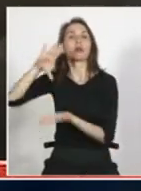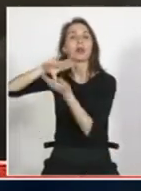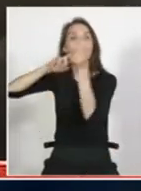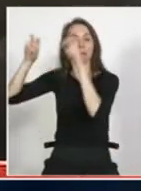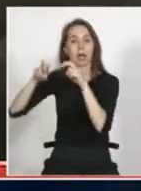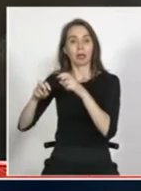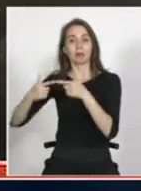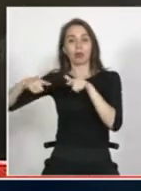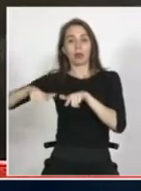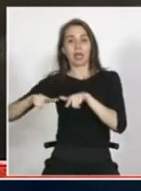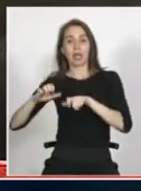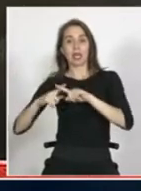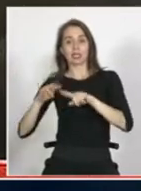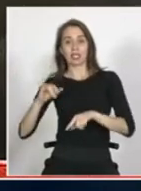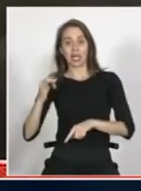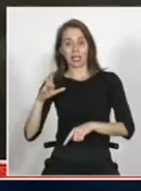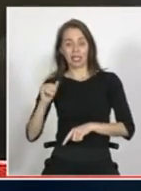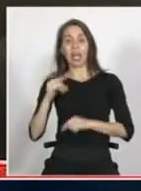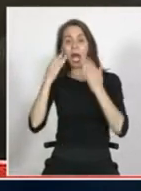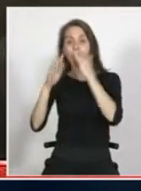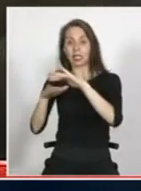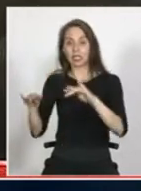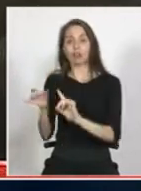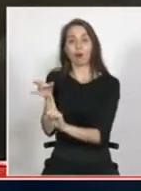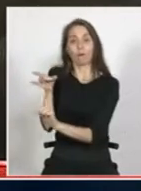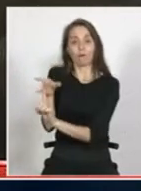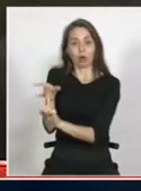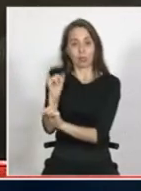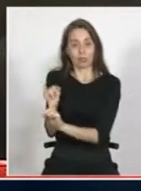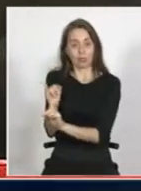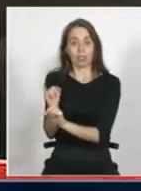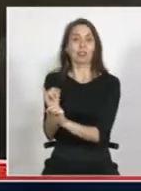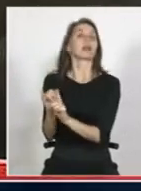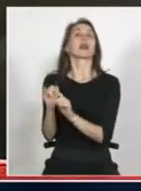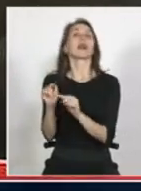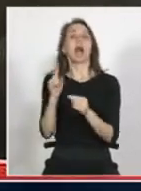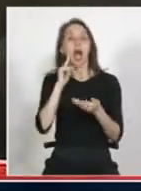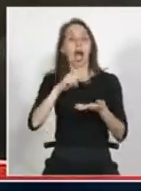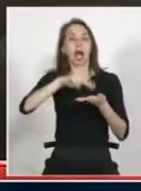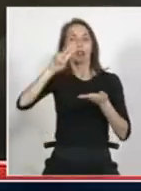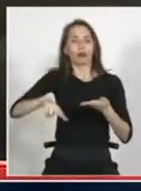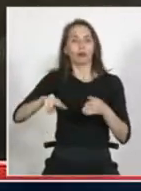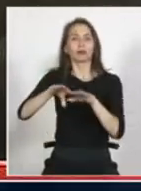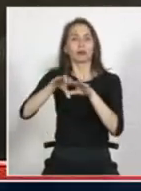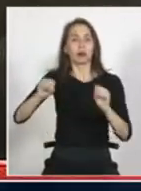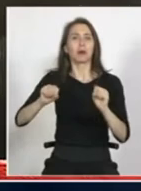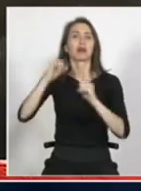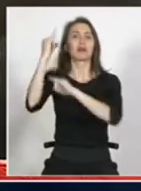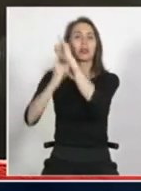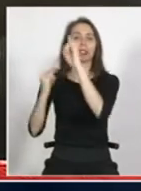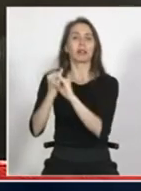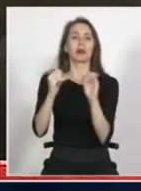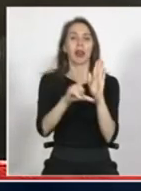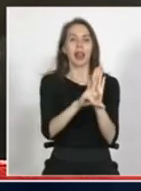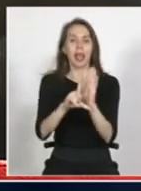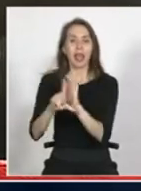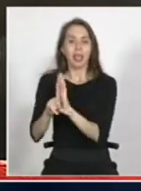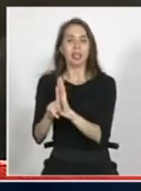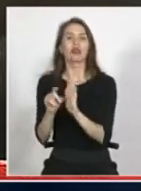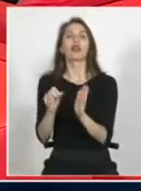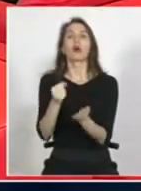DEM, sí, son sujetos vulnerables dentro de ese grupo, ya, y están los tratados, las leyes, principalmente orientados a la regularización